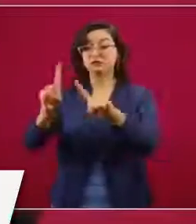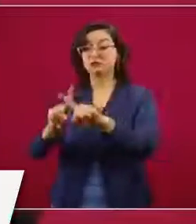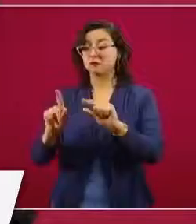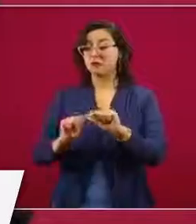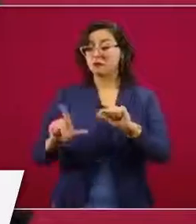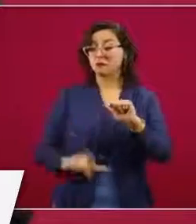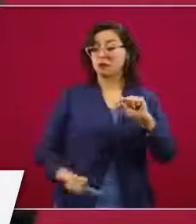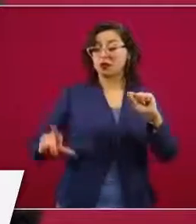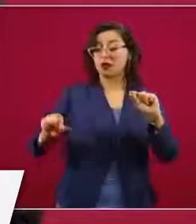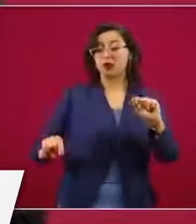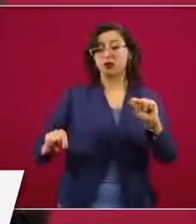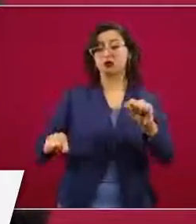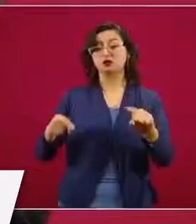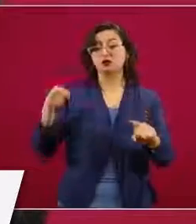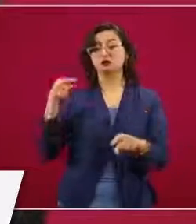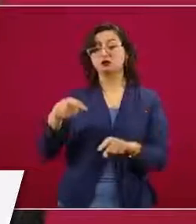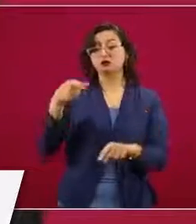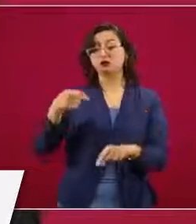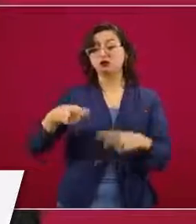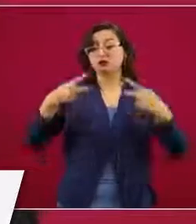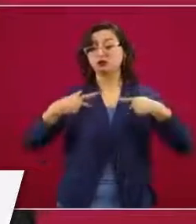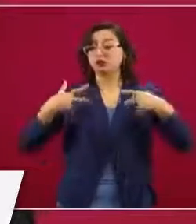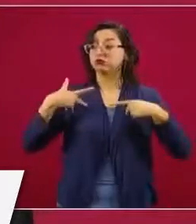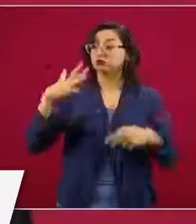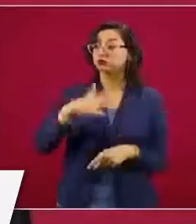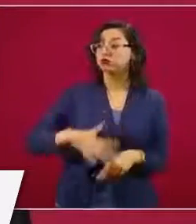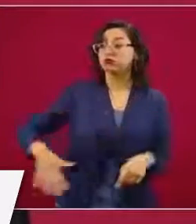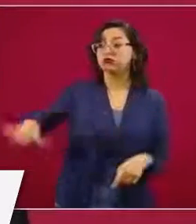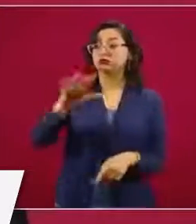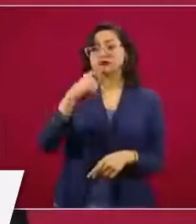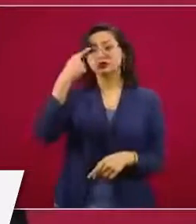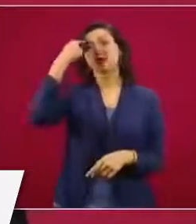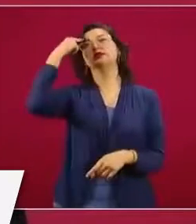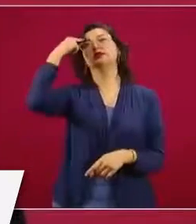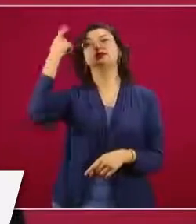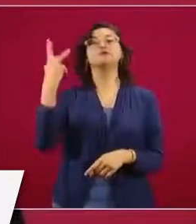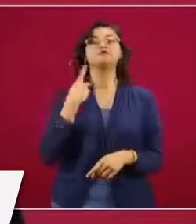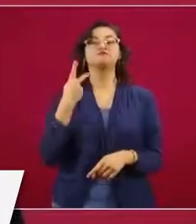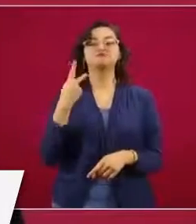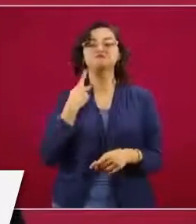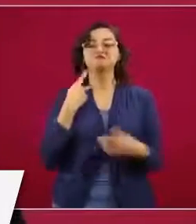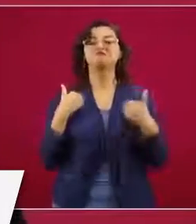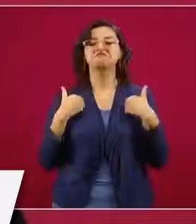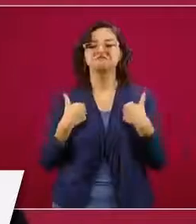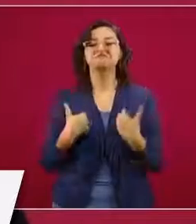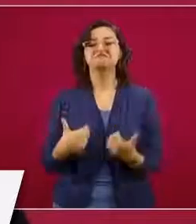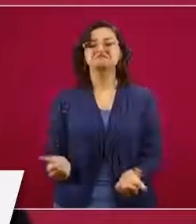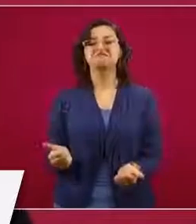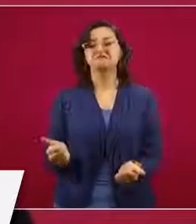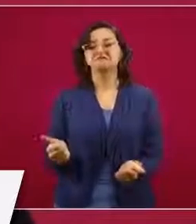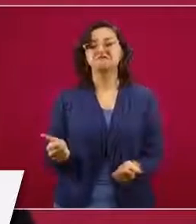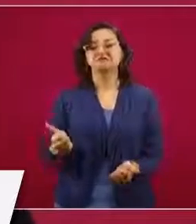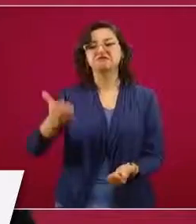política. México es de los países